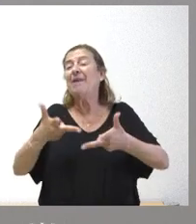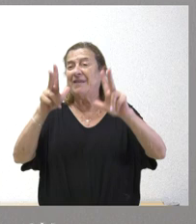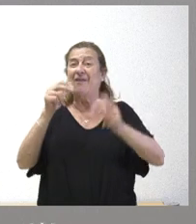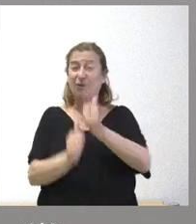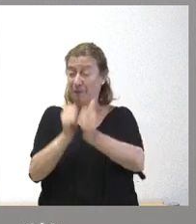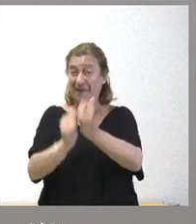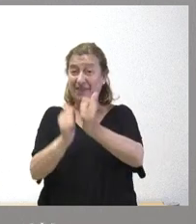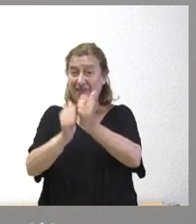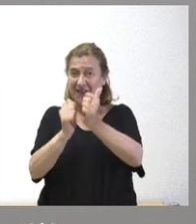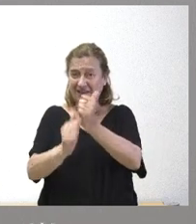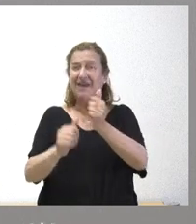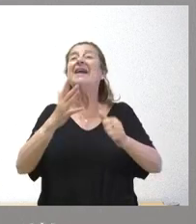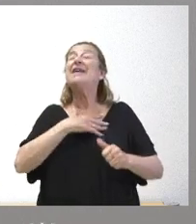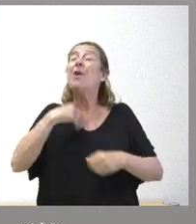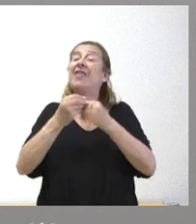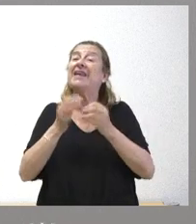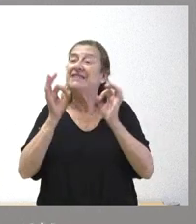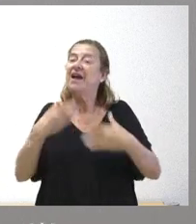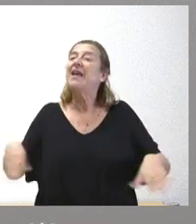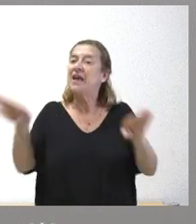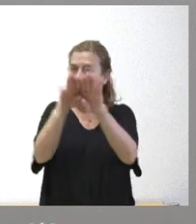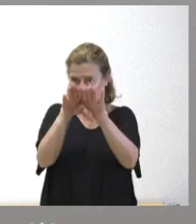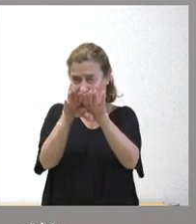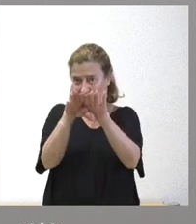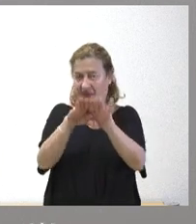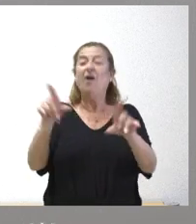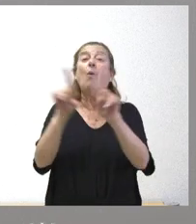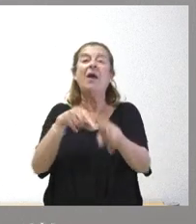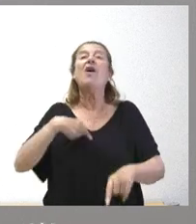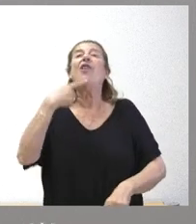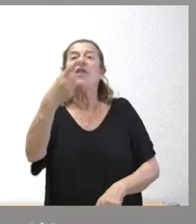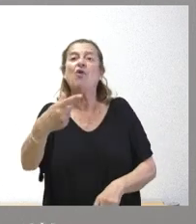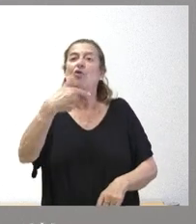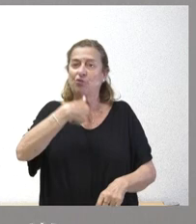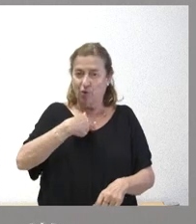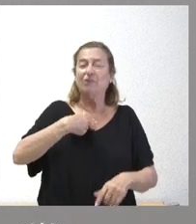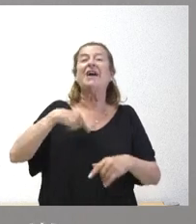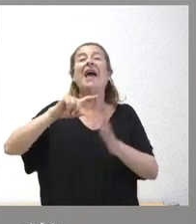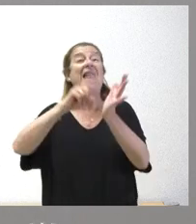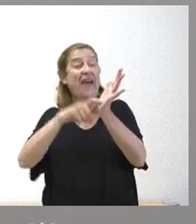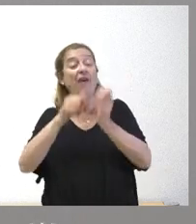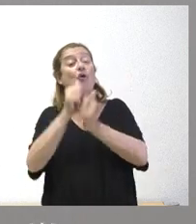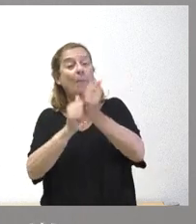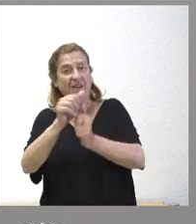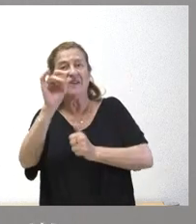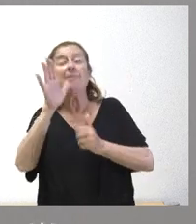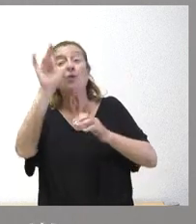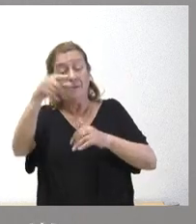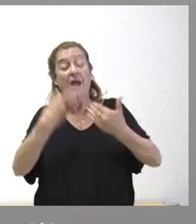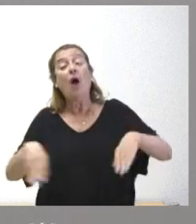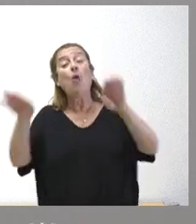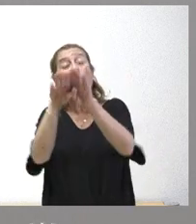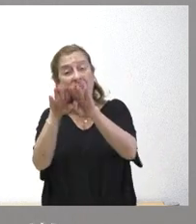se procede en términos de igualdad y por tanto igual que decimos que somos partidarios de la libre competencia somos partidarios de la igualdad en la normativa.